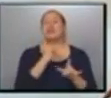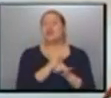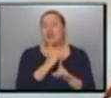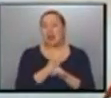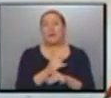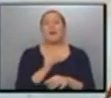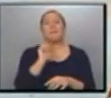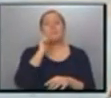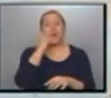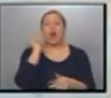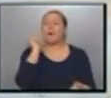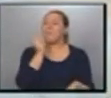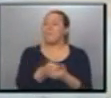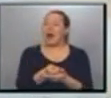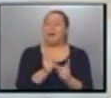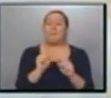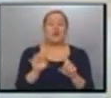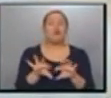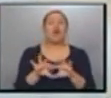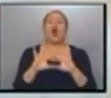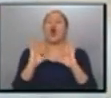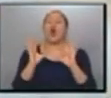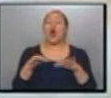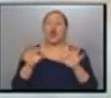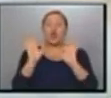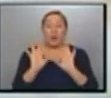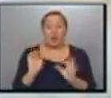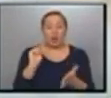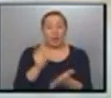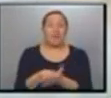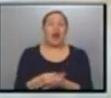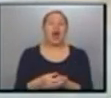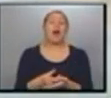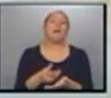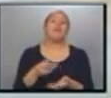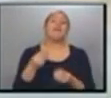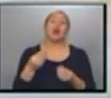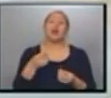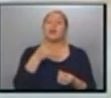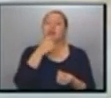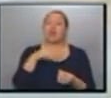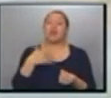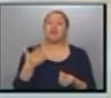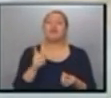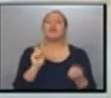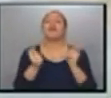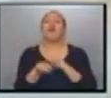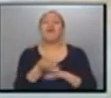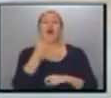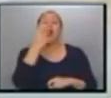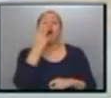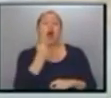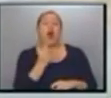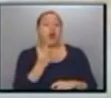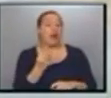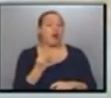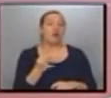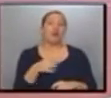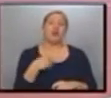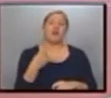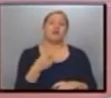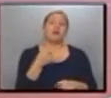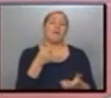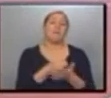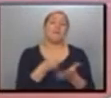pagar el total por si acaso, porque después ponen alguna modificación, algo, y este te hacen pagar con